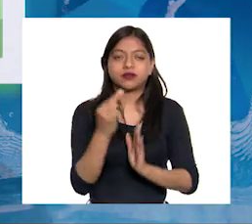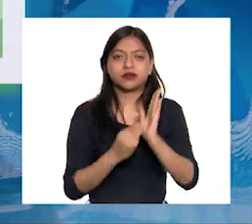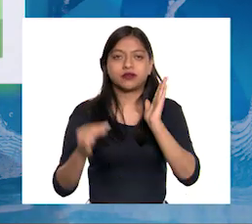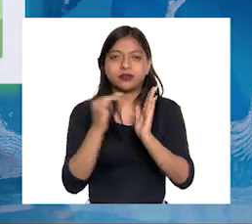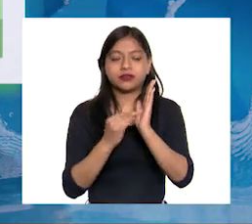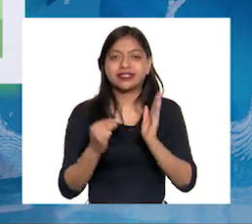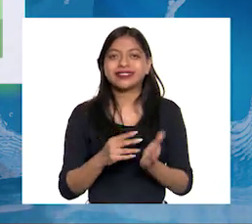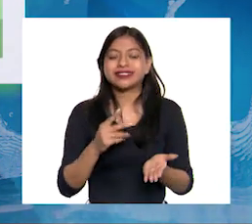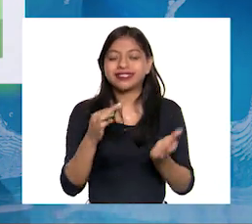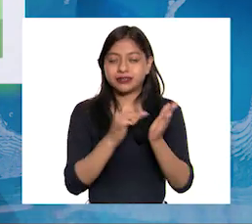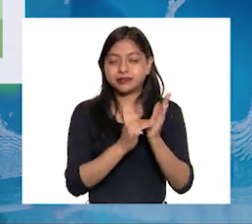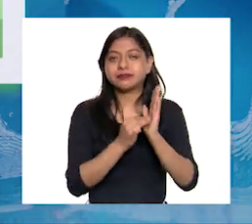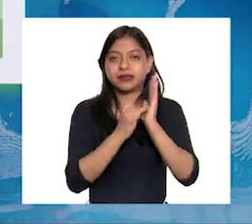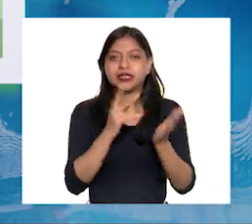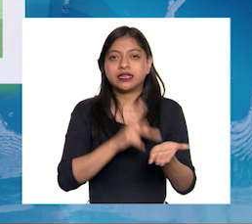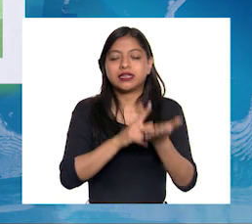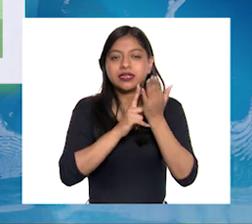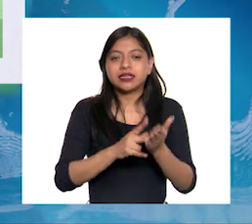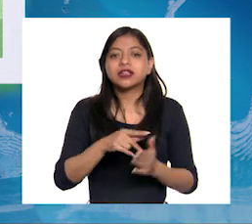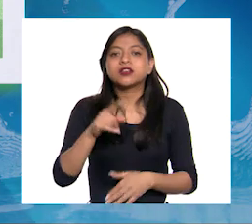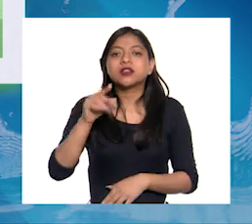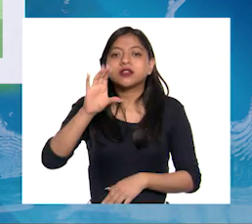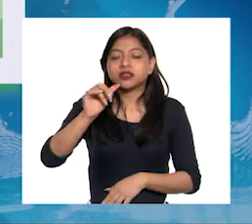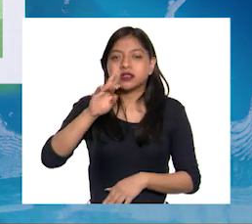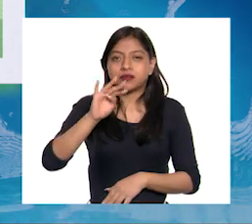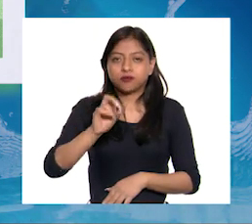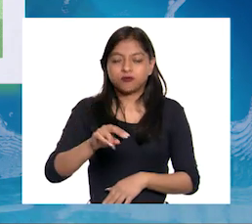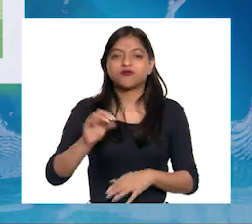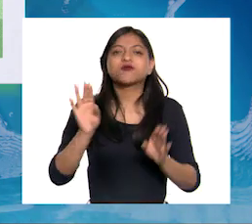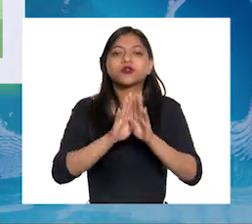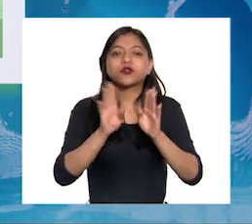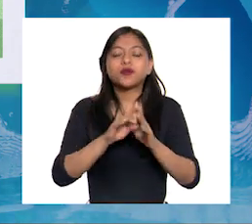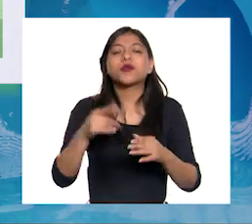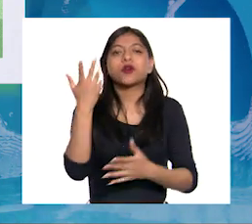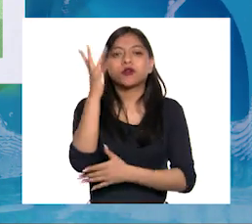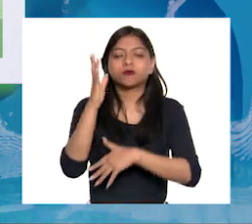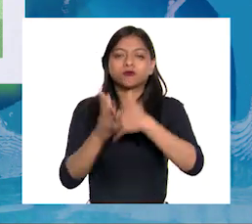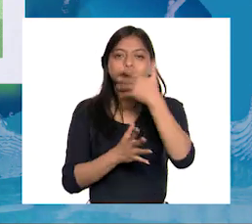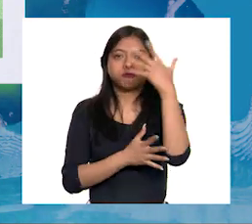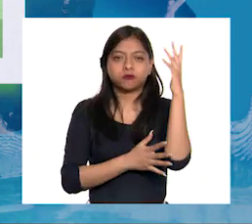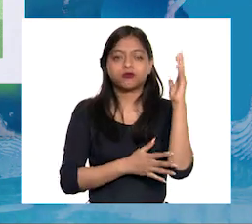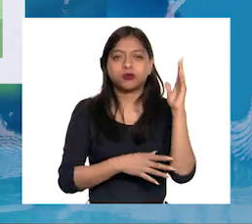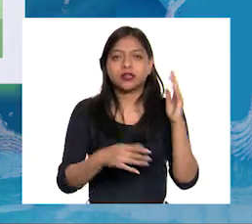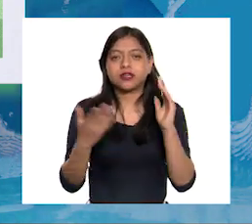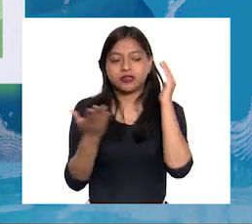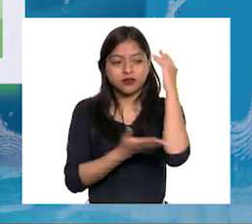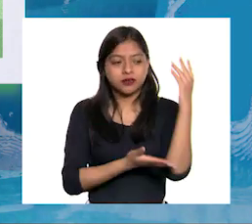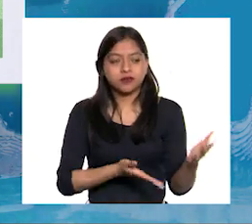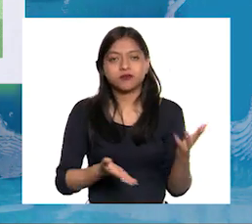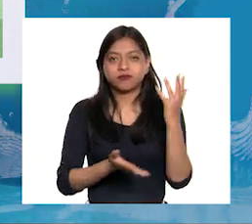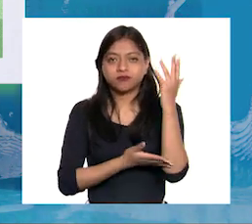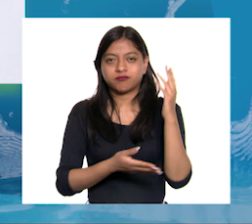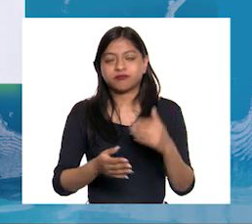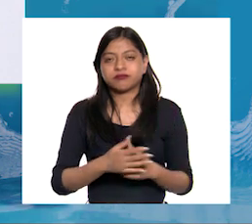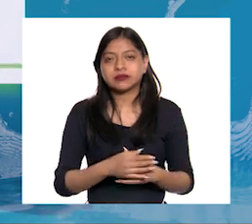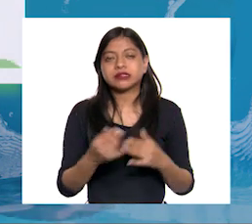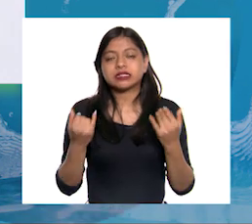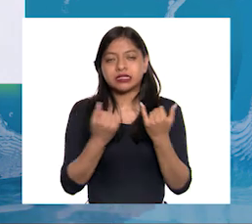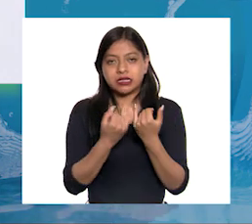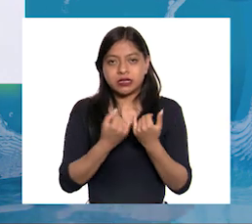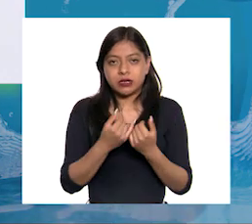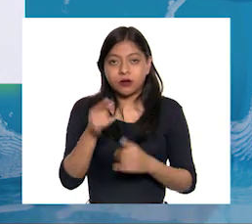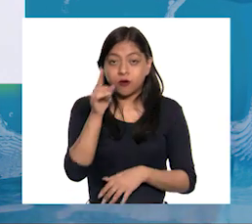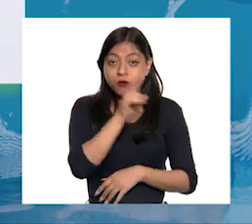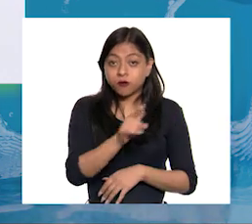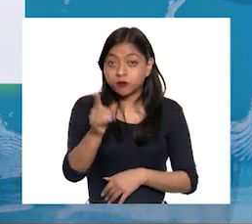de toneladas de dióxido de carbono equivalente Absorbidas en su mayoría por los bosques y selvas durante los procesos biológicos como la fotosíntesis